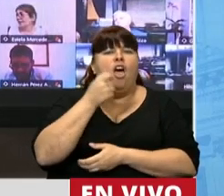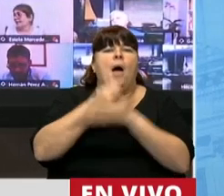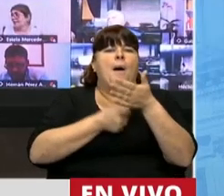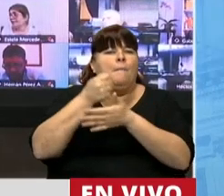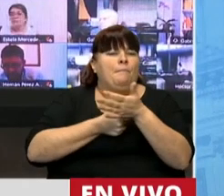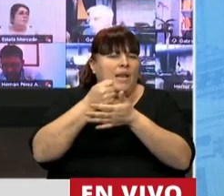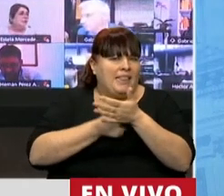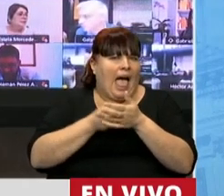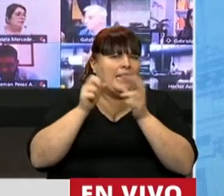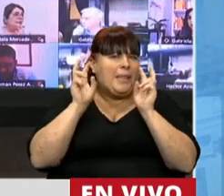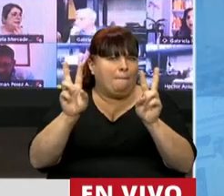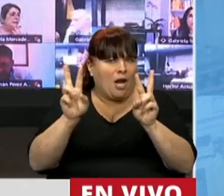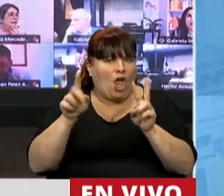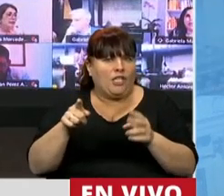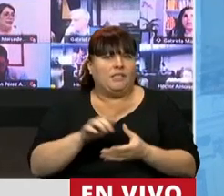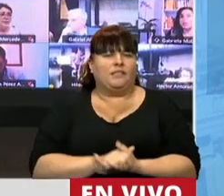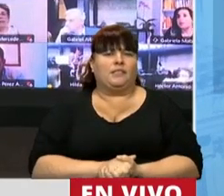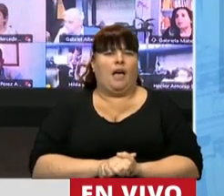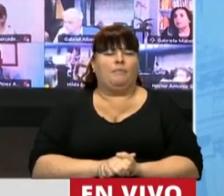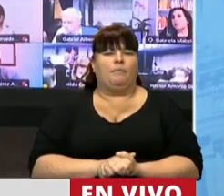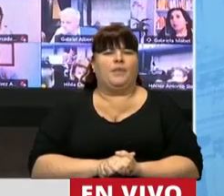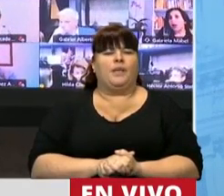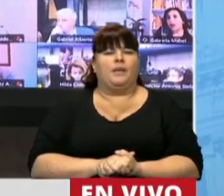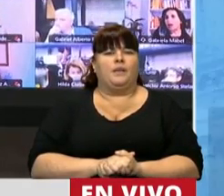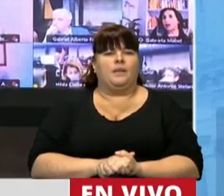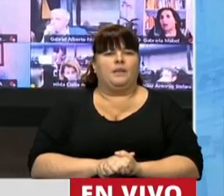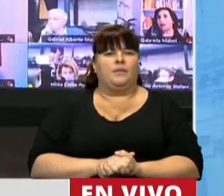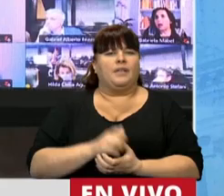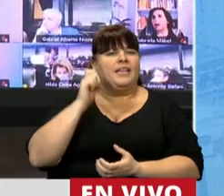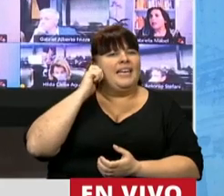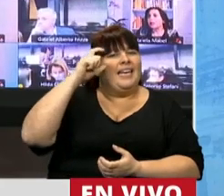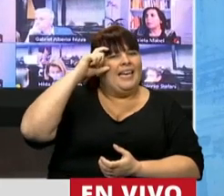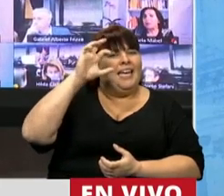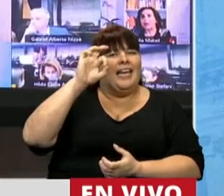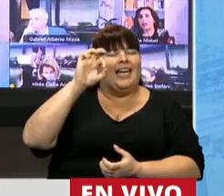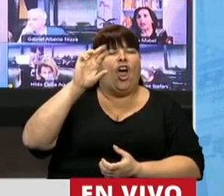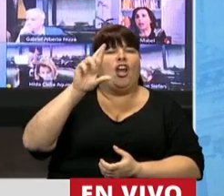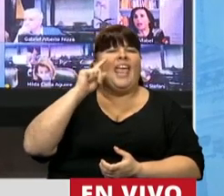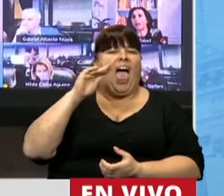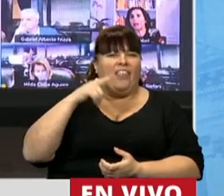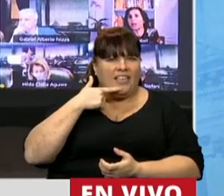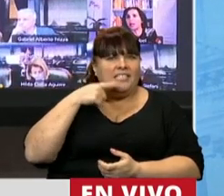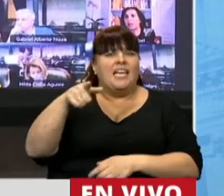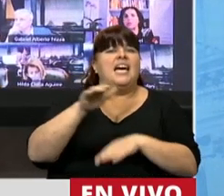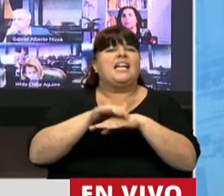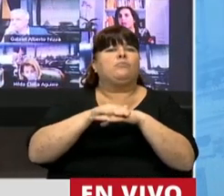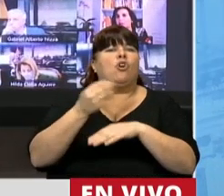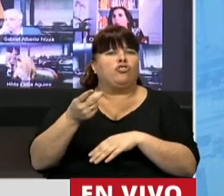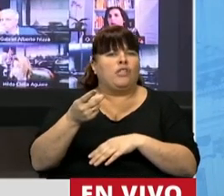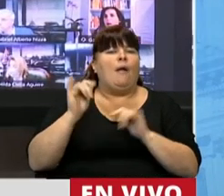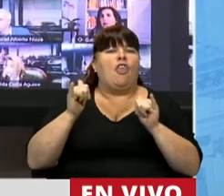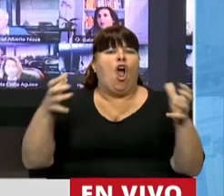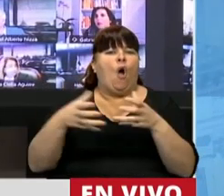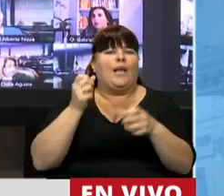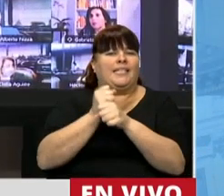militante peronista, Ángel Alberto Georgiadis, quien fue responsable de la